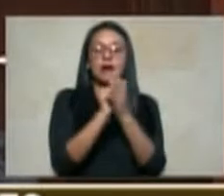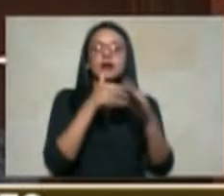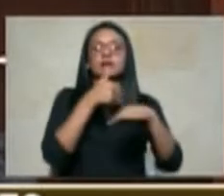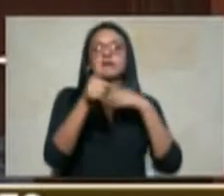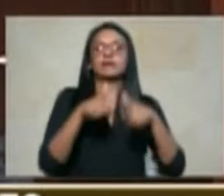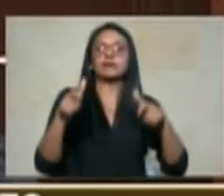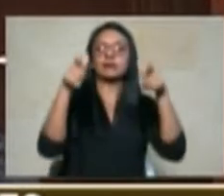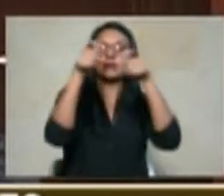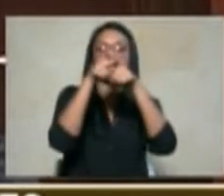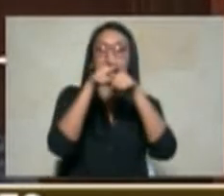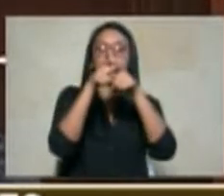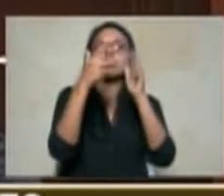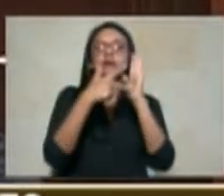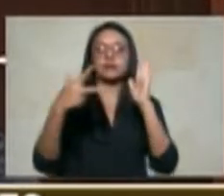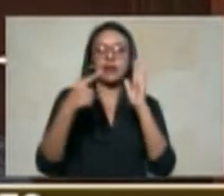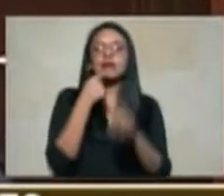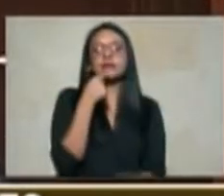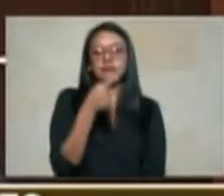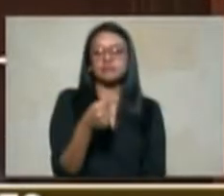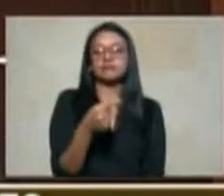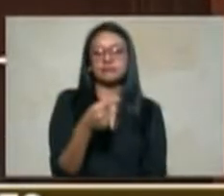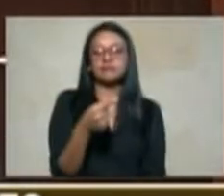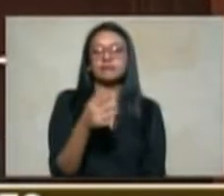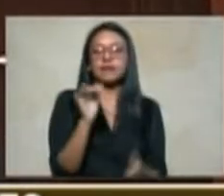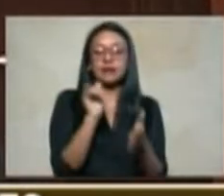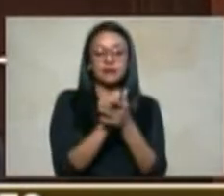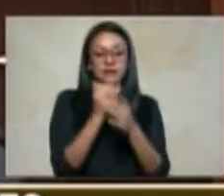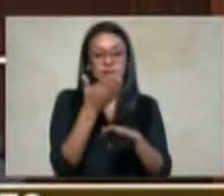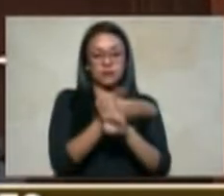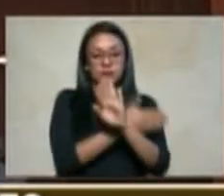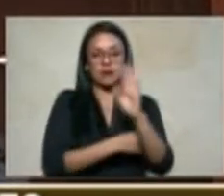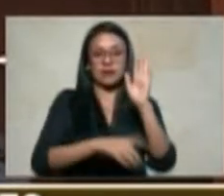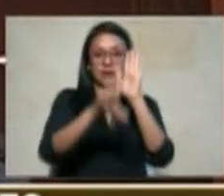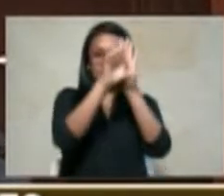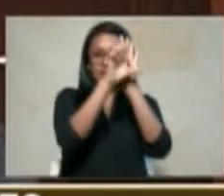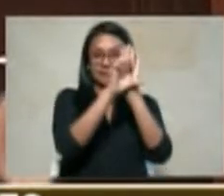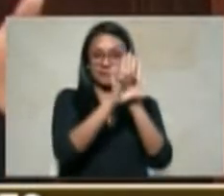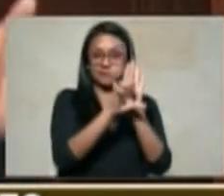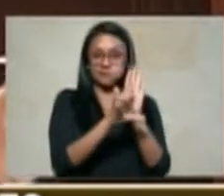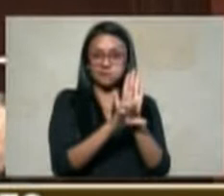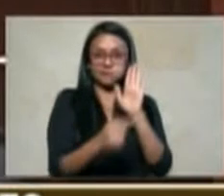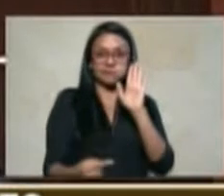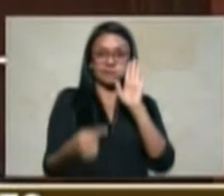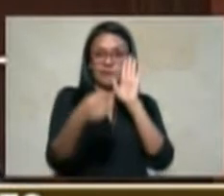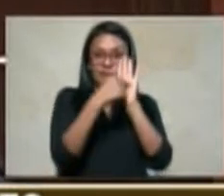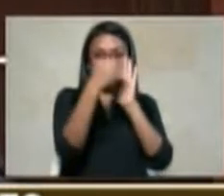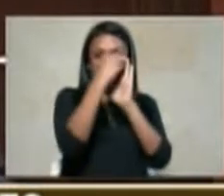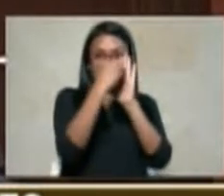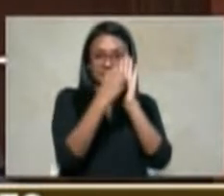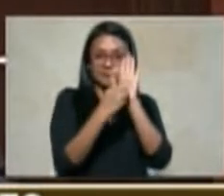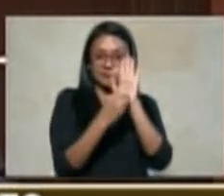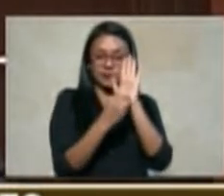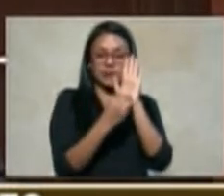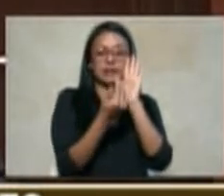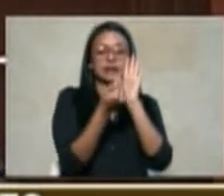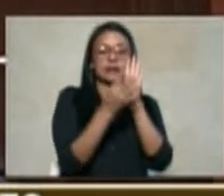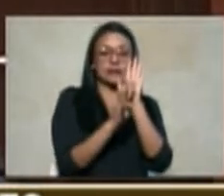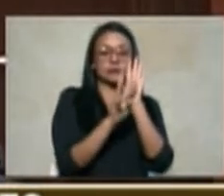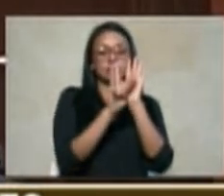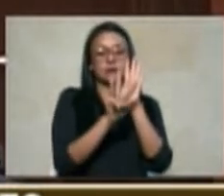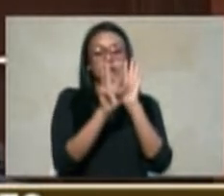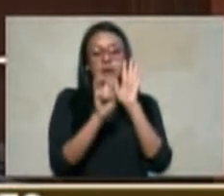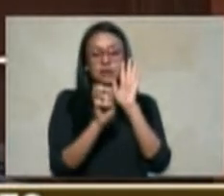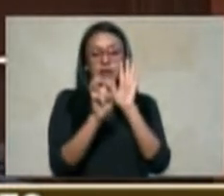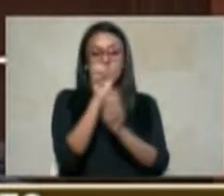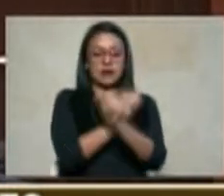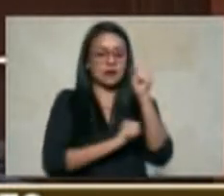que lo que el legislador plasmó en la 1448 para el año 2011 es